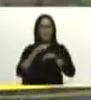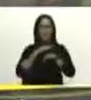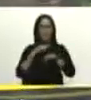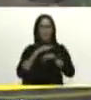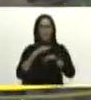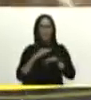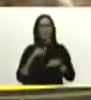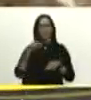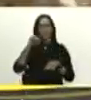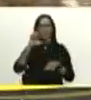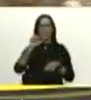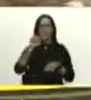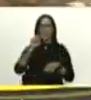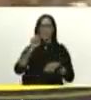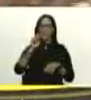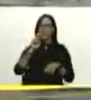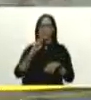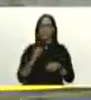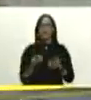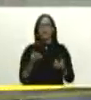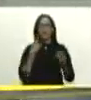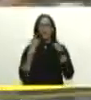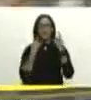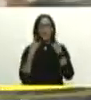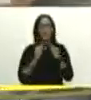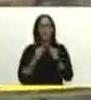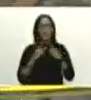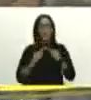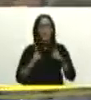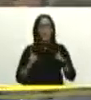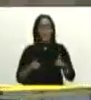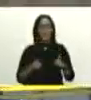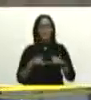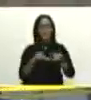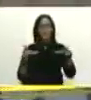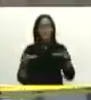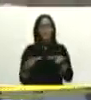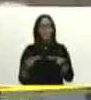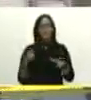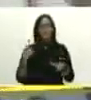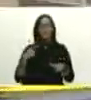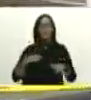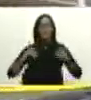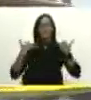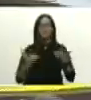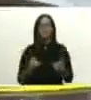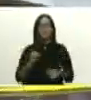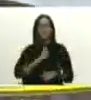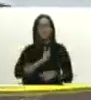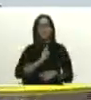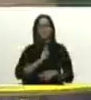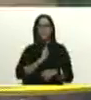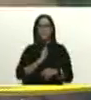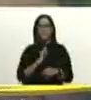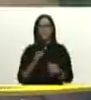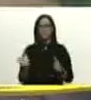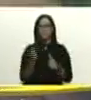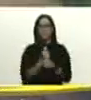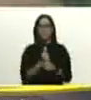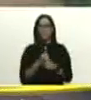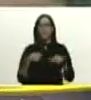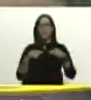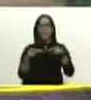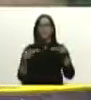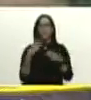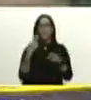Luis Reverol, han activado los distintos puntos que nosotros tenemos ya identificados como las zonas de riesgo